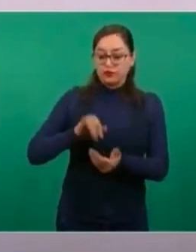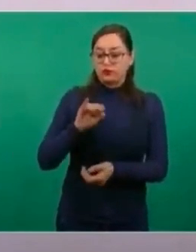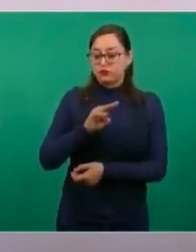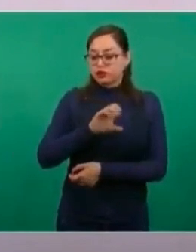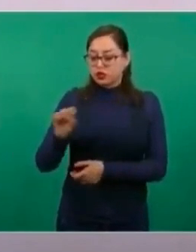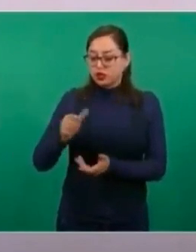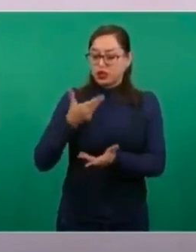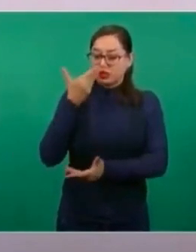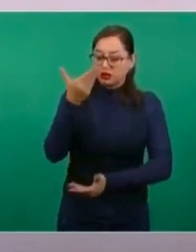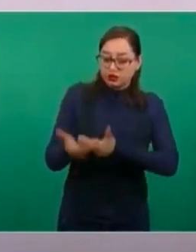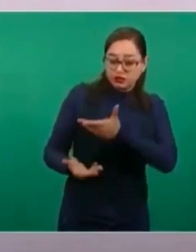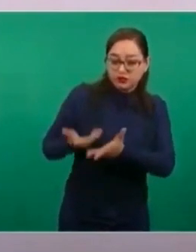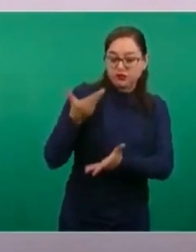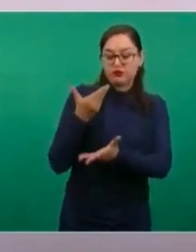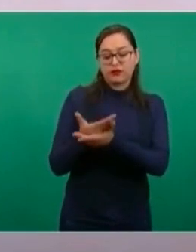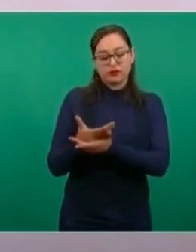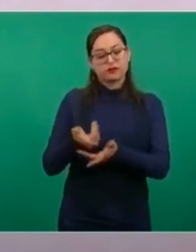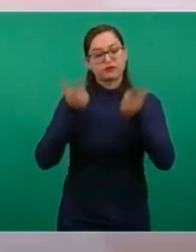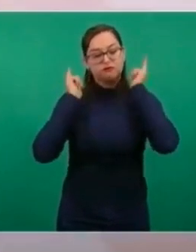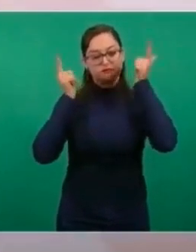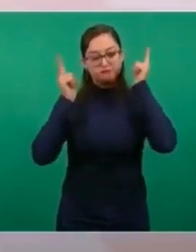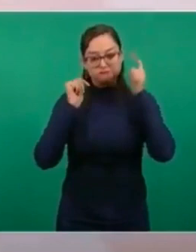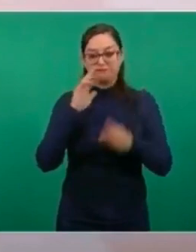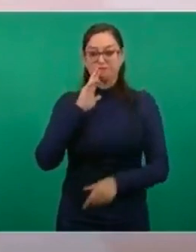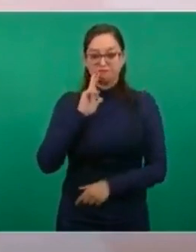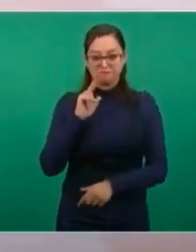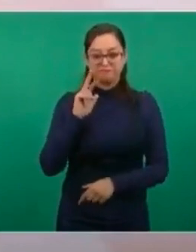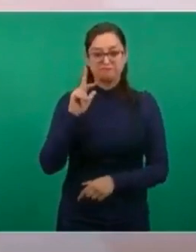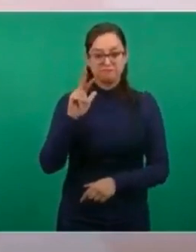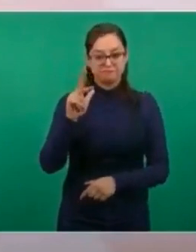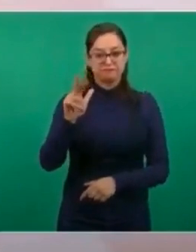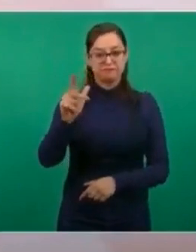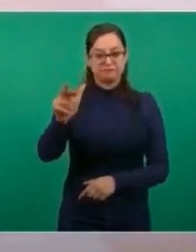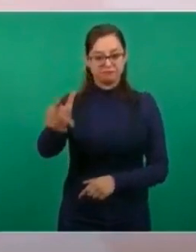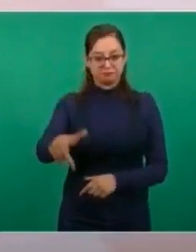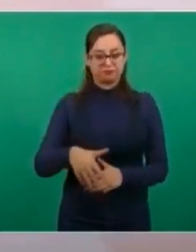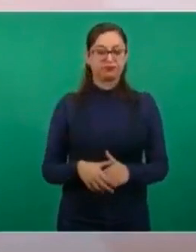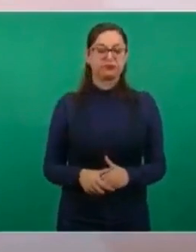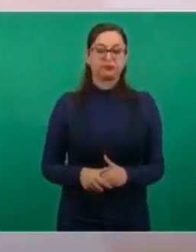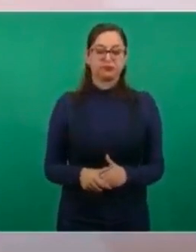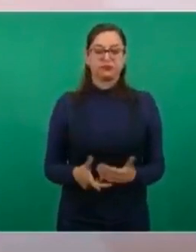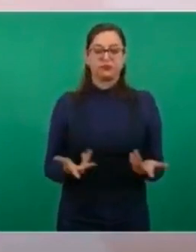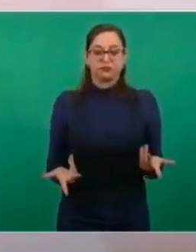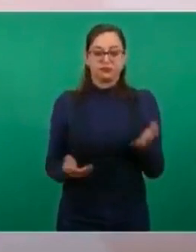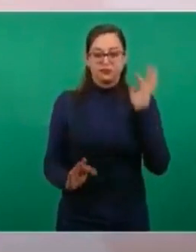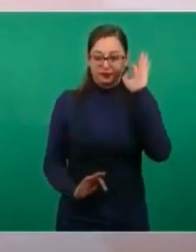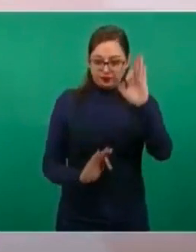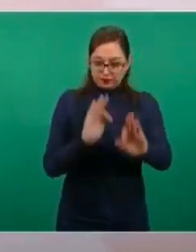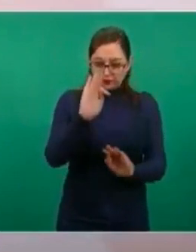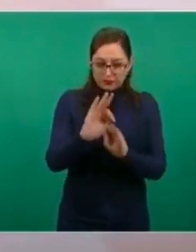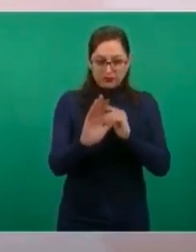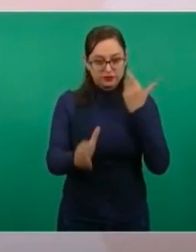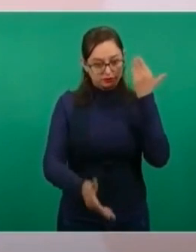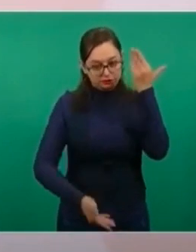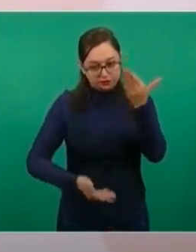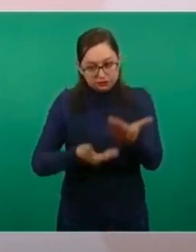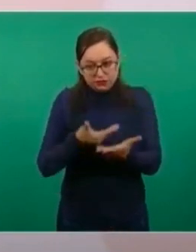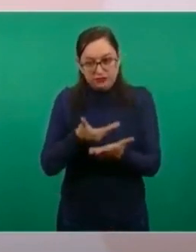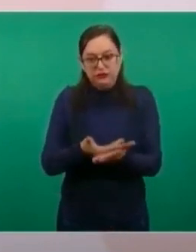el IMSS a los derechohabientes, que mejore el servicio